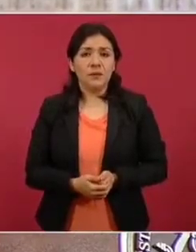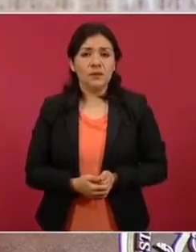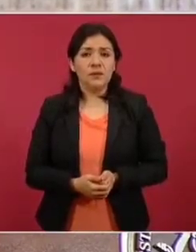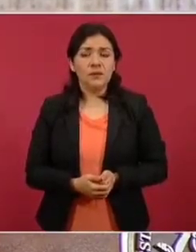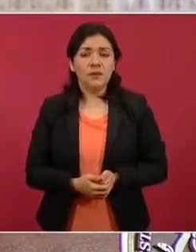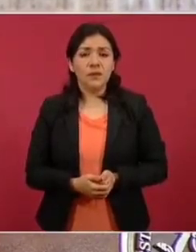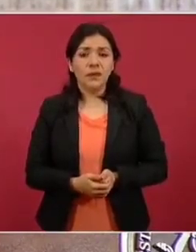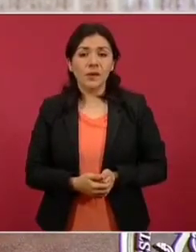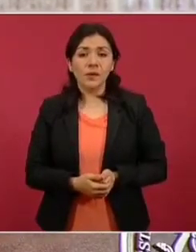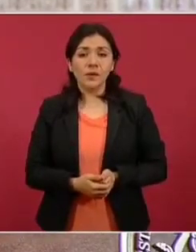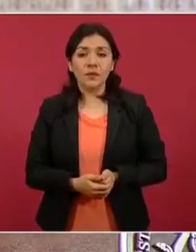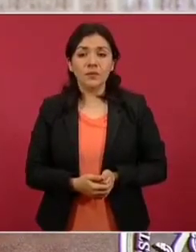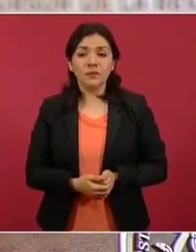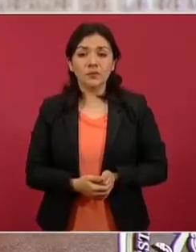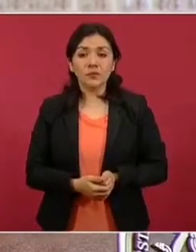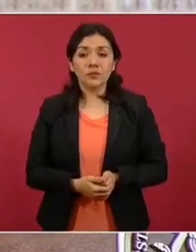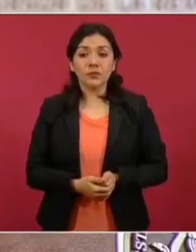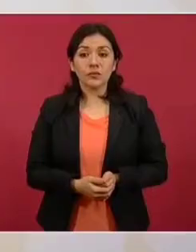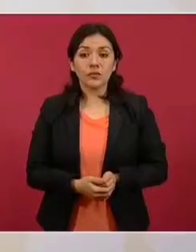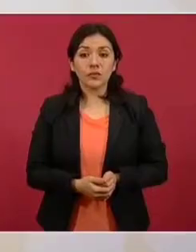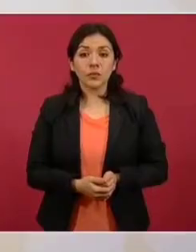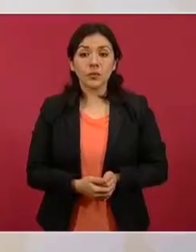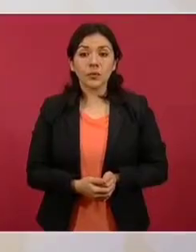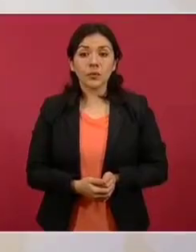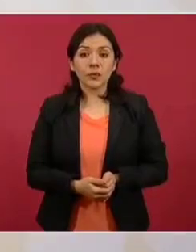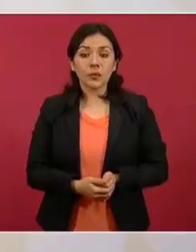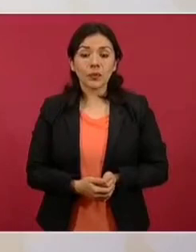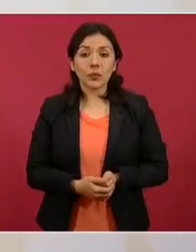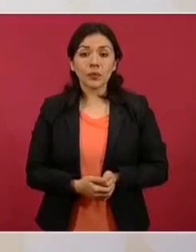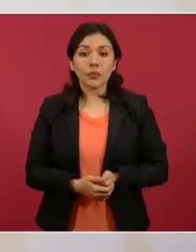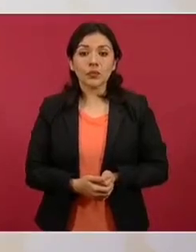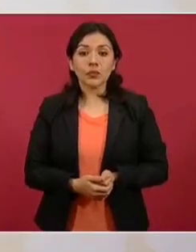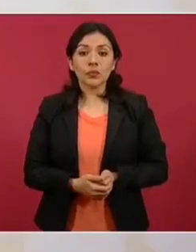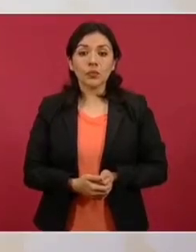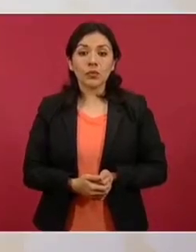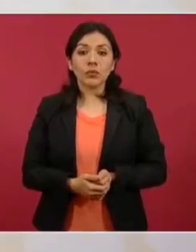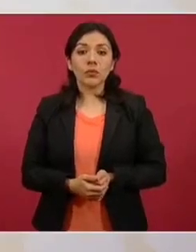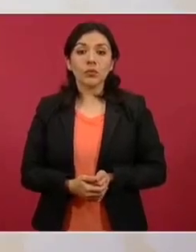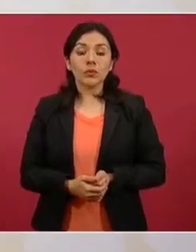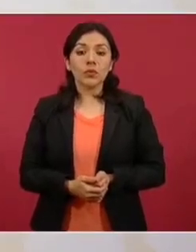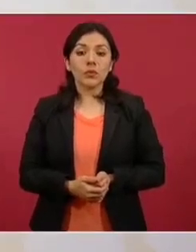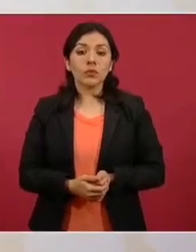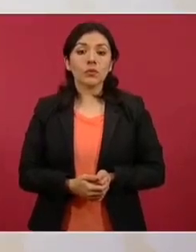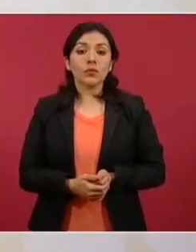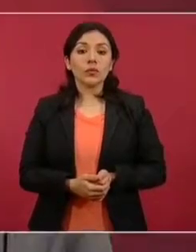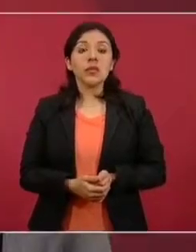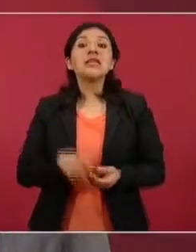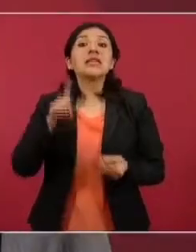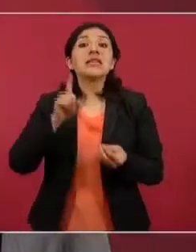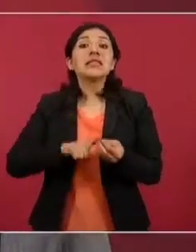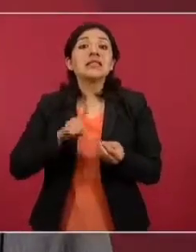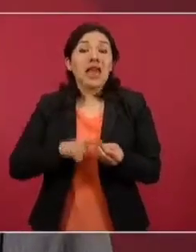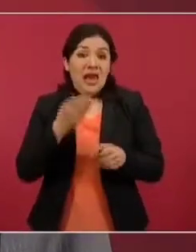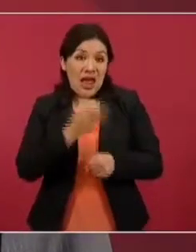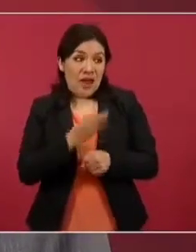a los que están más preocupados